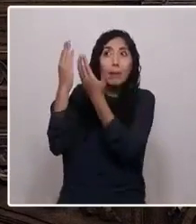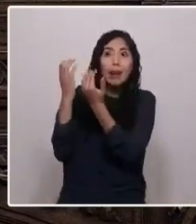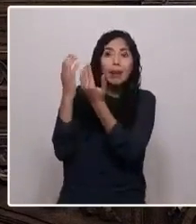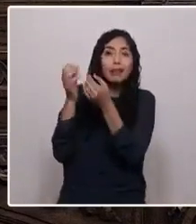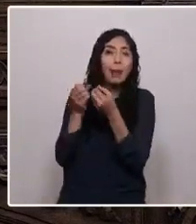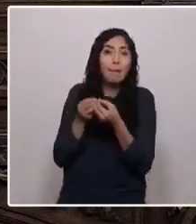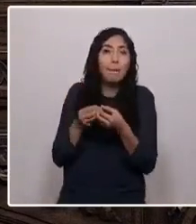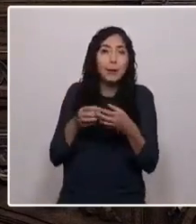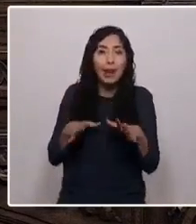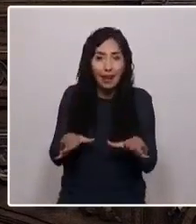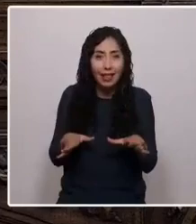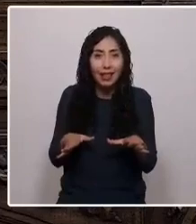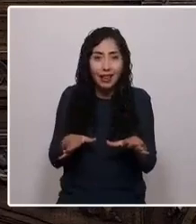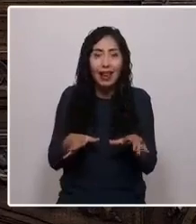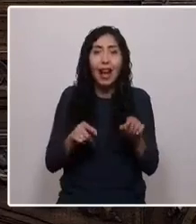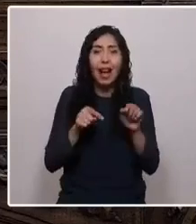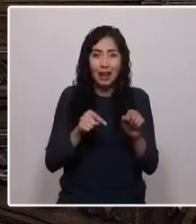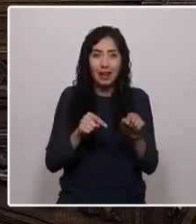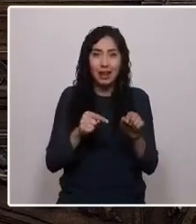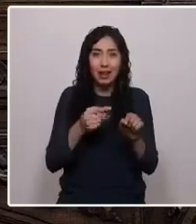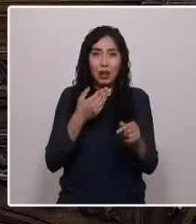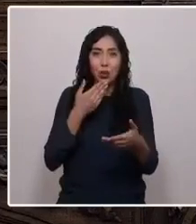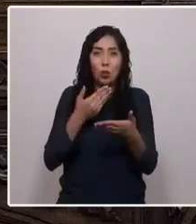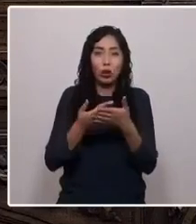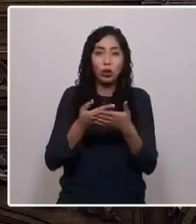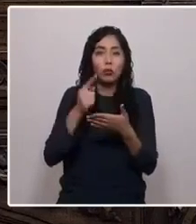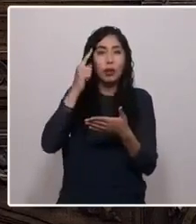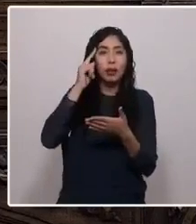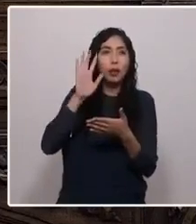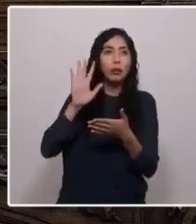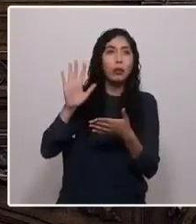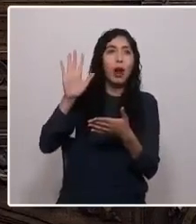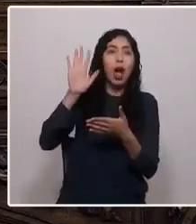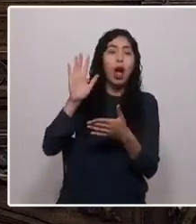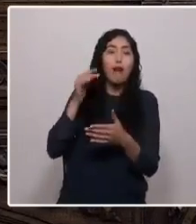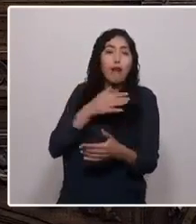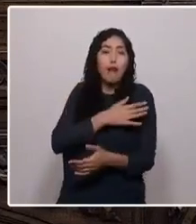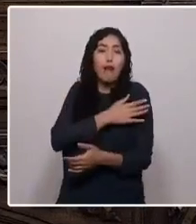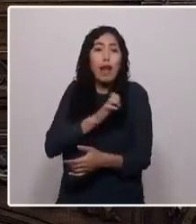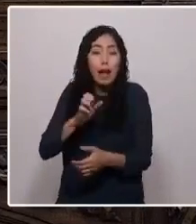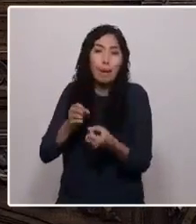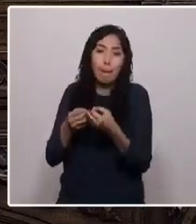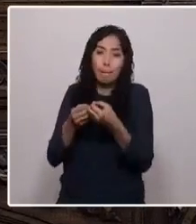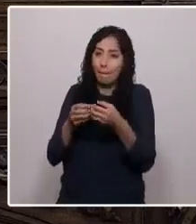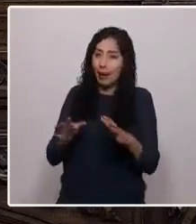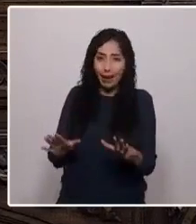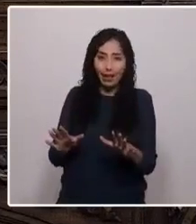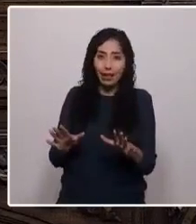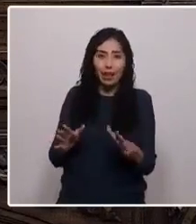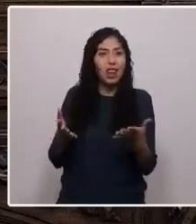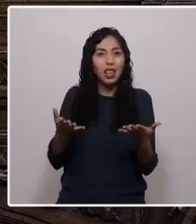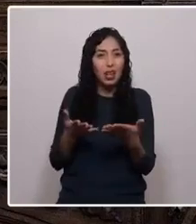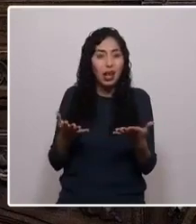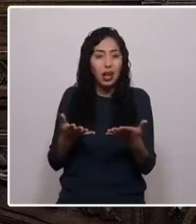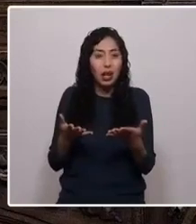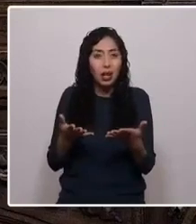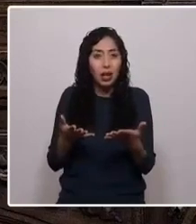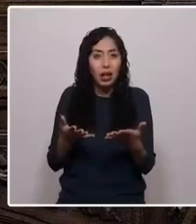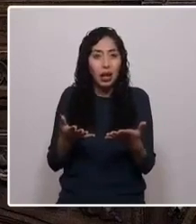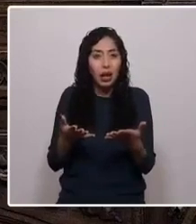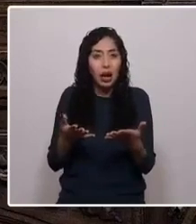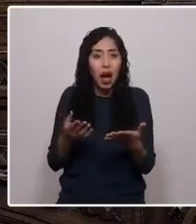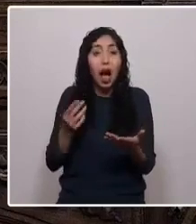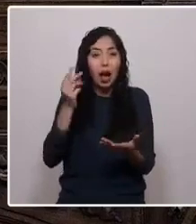ha perdido toda ilusión, ha perdido toda fe en crear dentro del marco jurídico